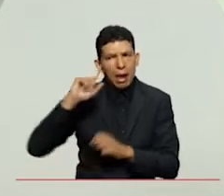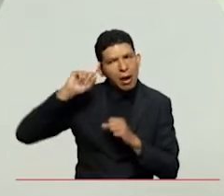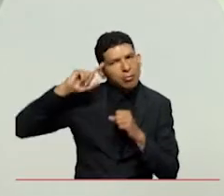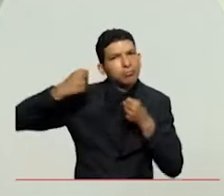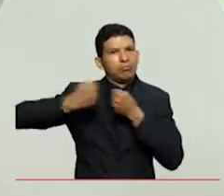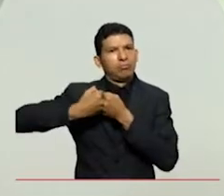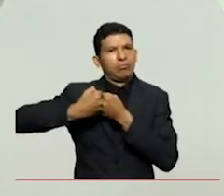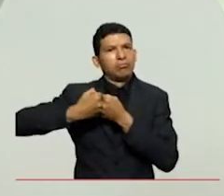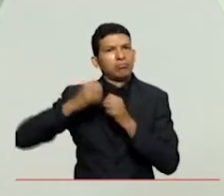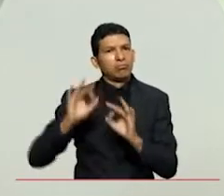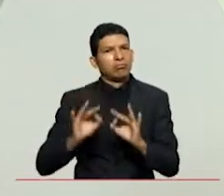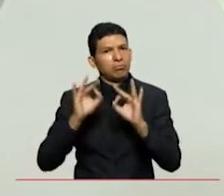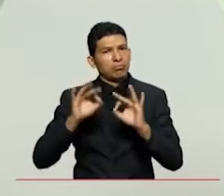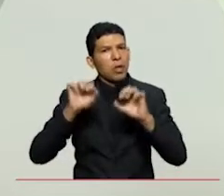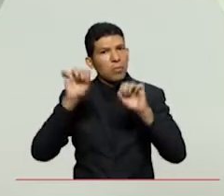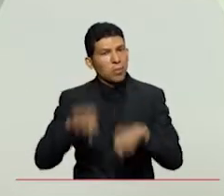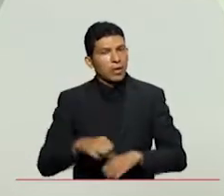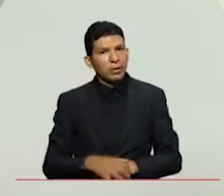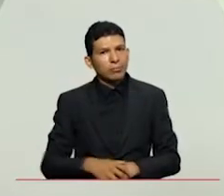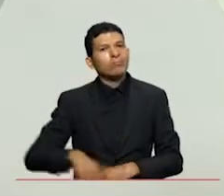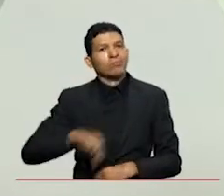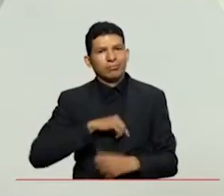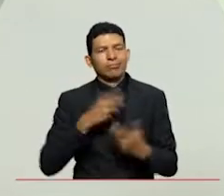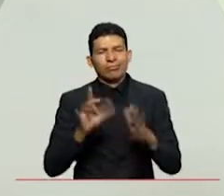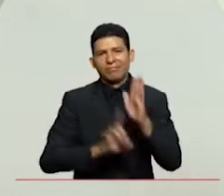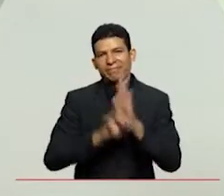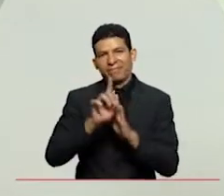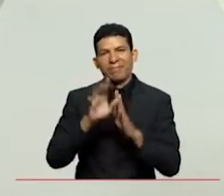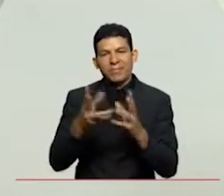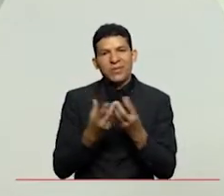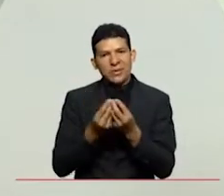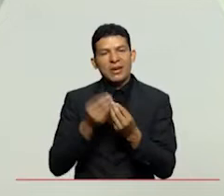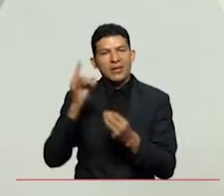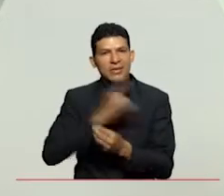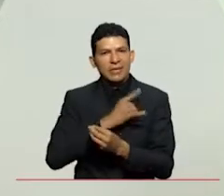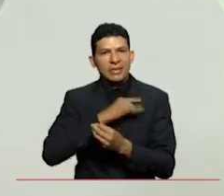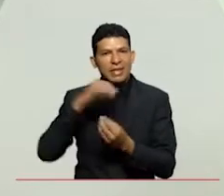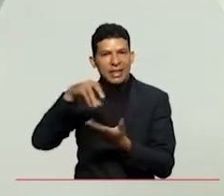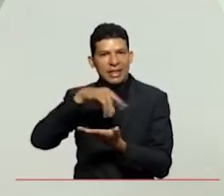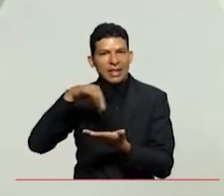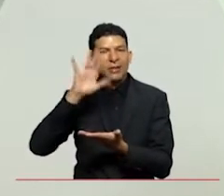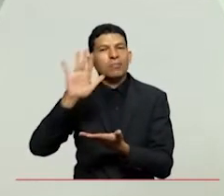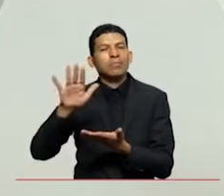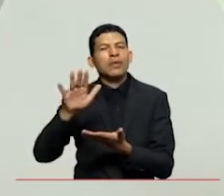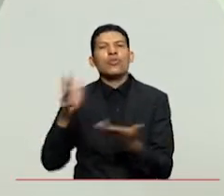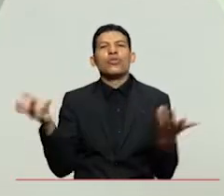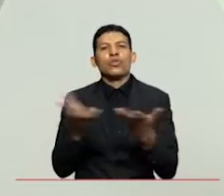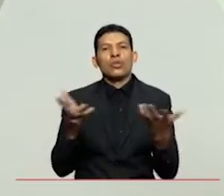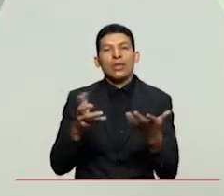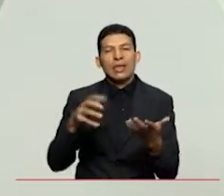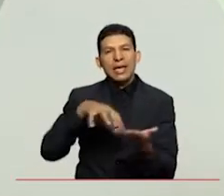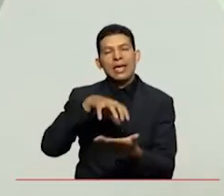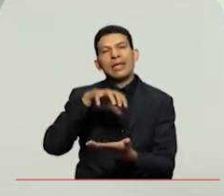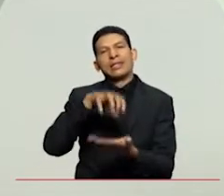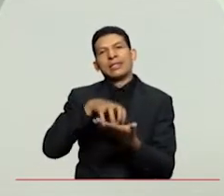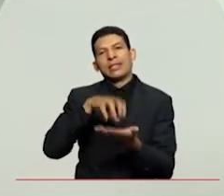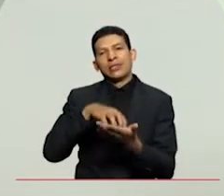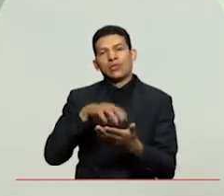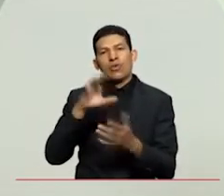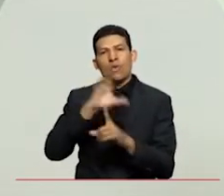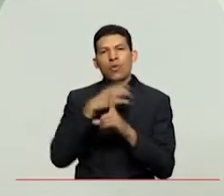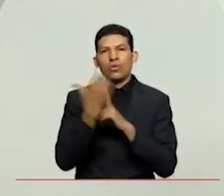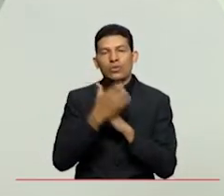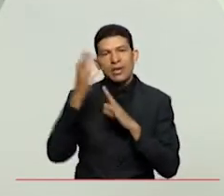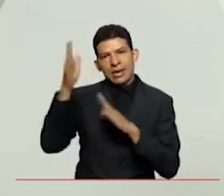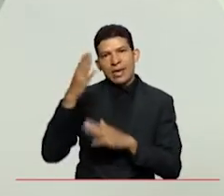del convenio y nos pareció excelente y lo estamos desarrollando en equipo con la universidad del atlántico va a ser en el centro cultural de la universidad del atlántico en